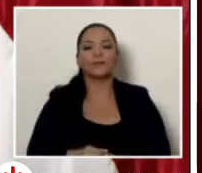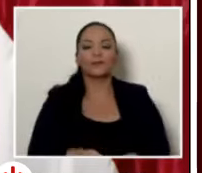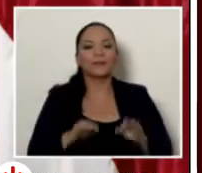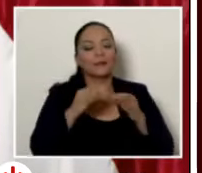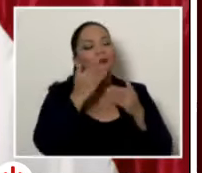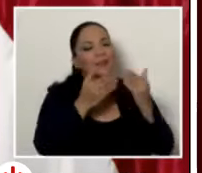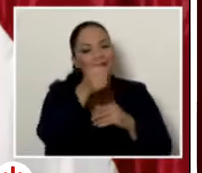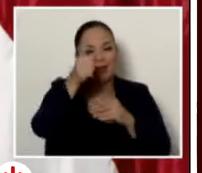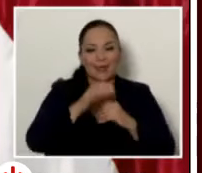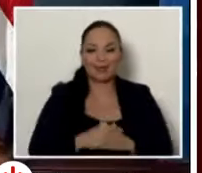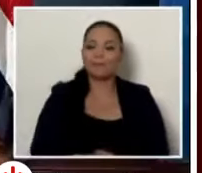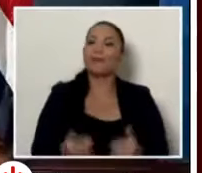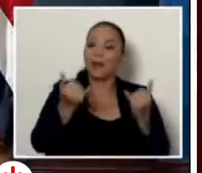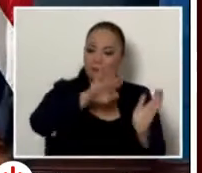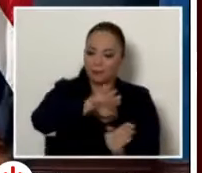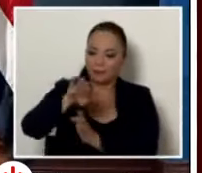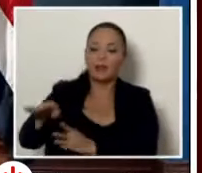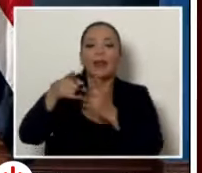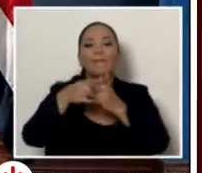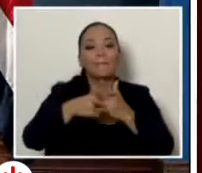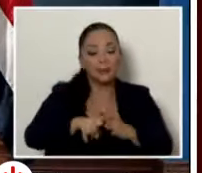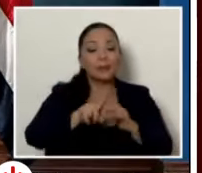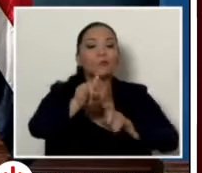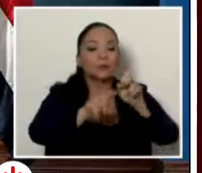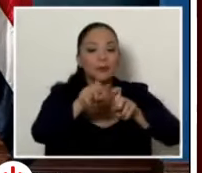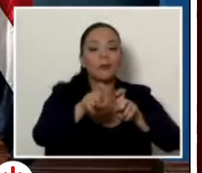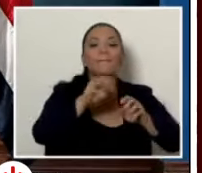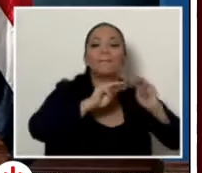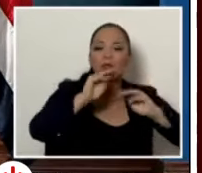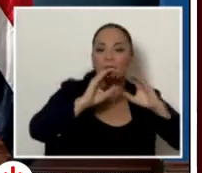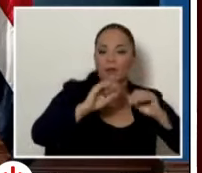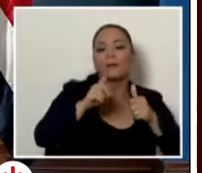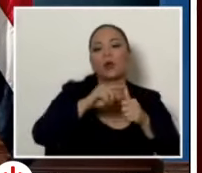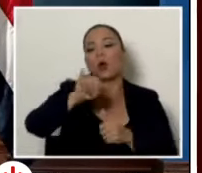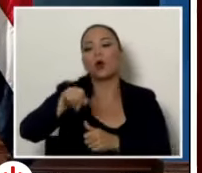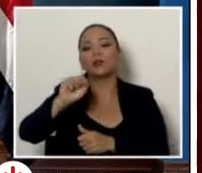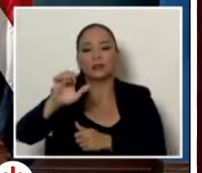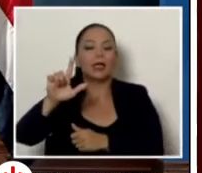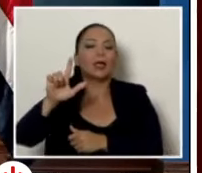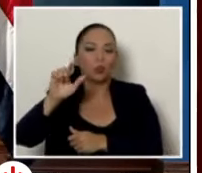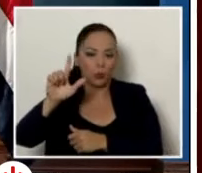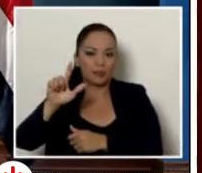jerarcas en este momento iniciamos con las consultas de los medios de comunicación iniciamos con jose luis rodríguez de televisión